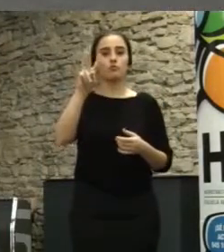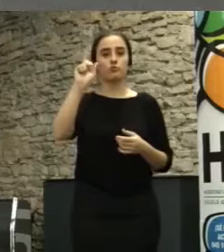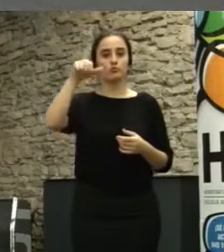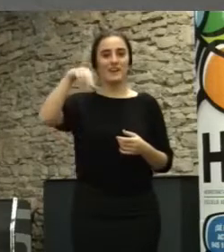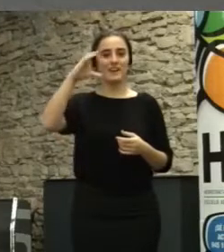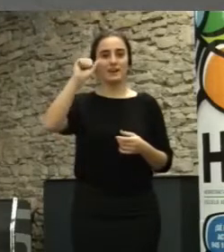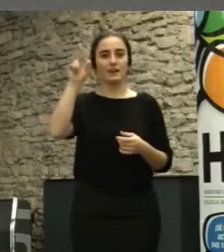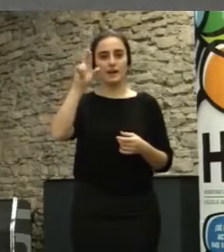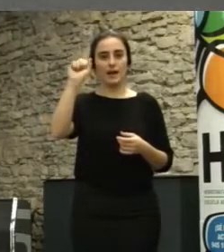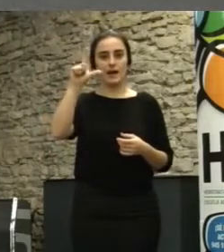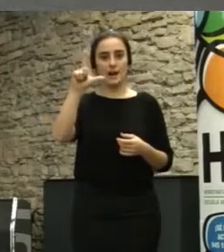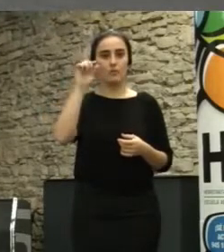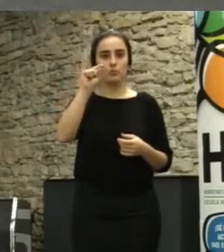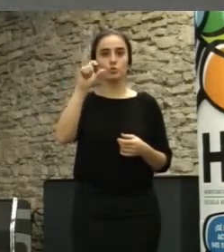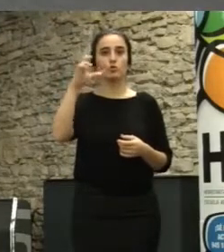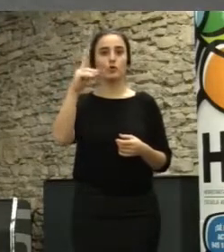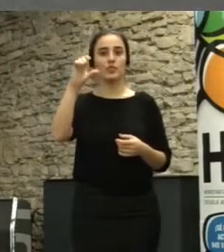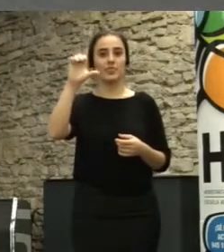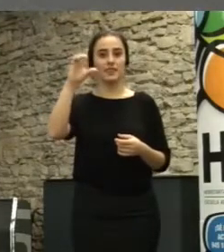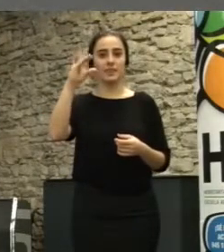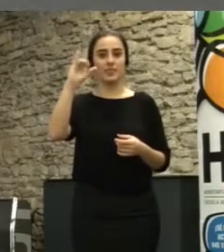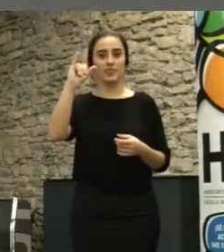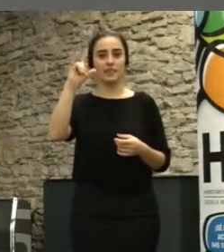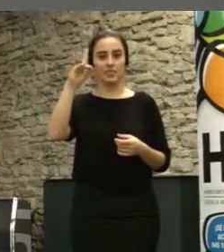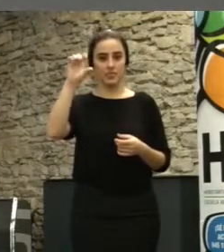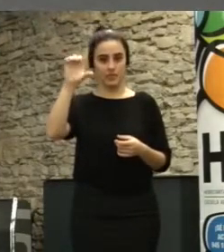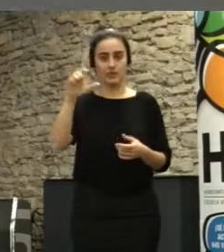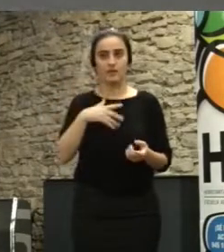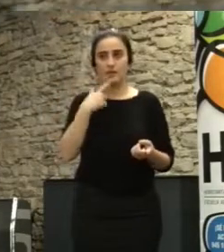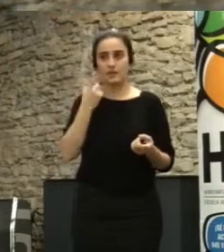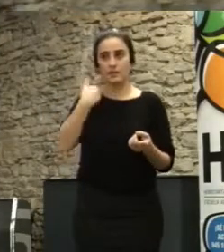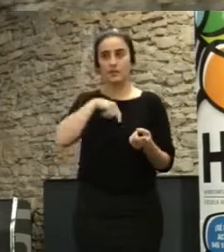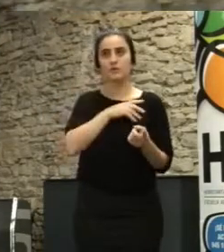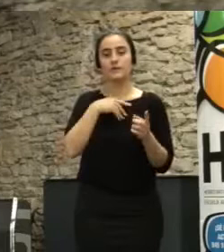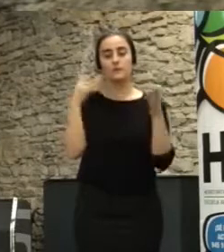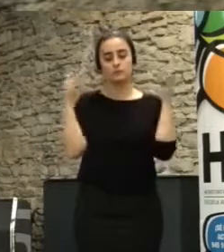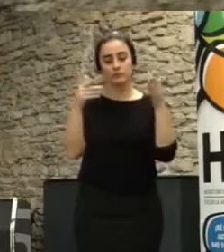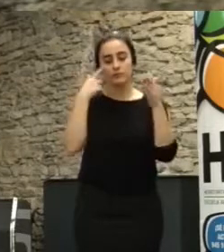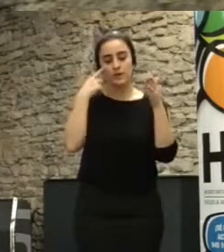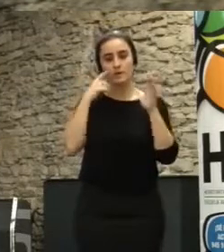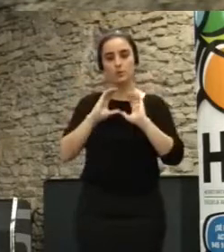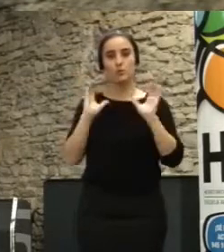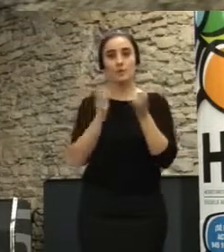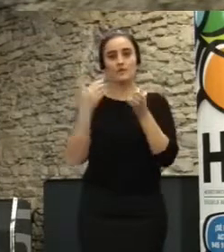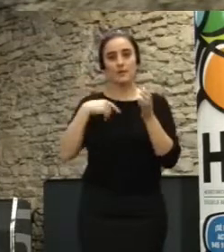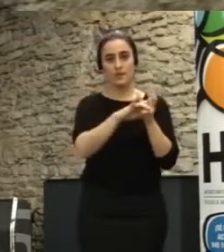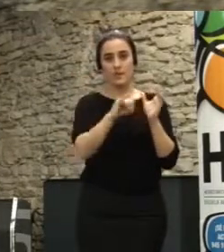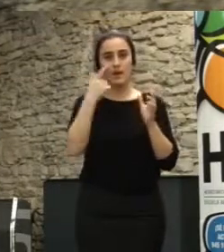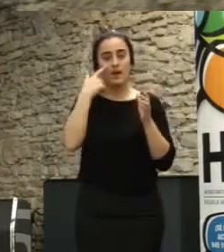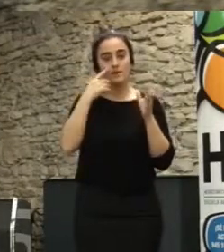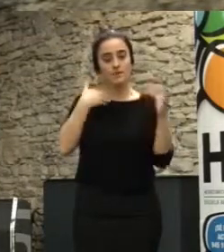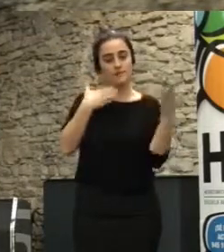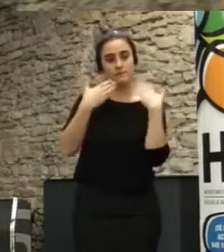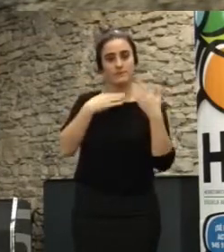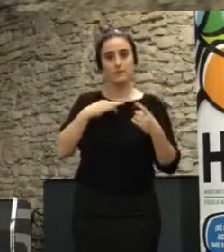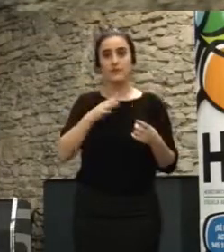exclusivamente territorial y a lugar con comunidades existentes de alguna manera para que al final canalizarlo al decide Madrid se